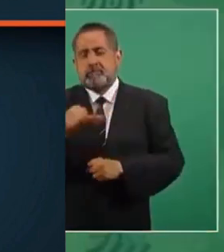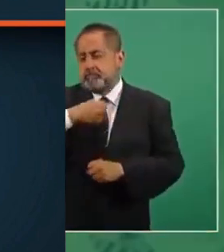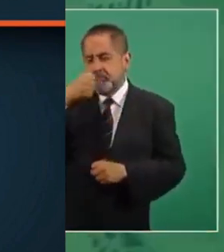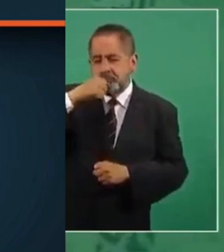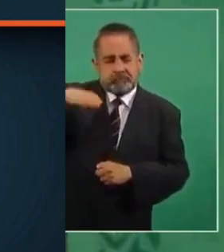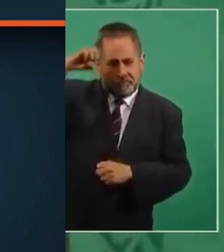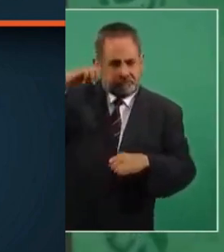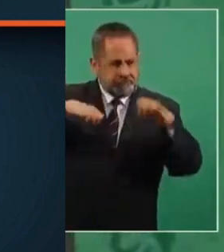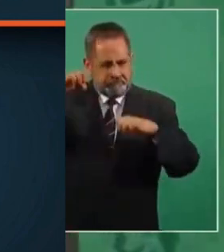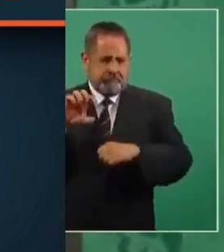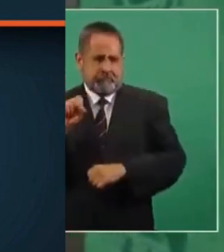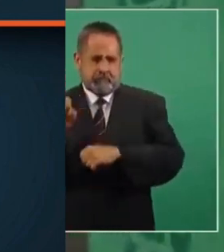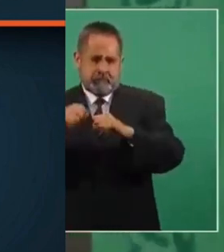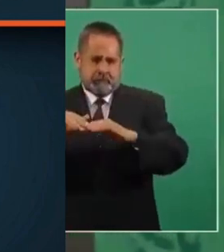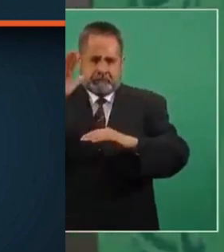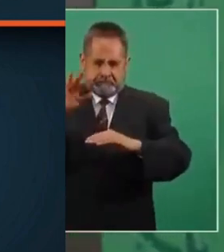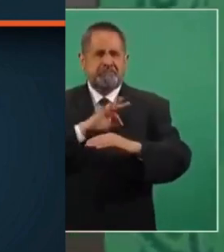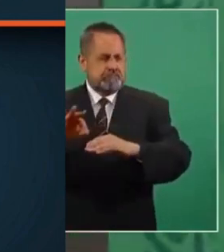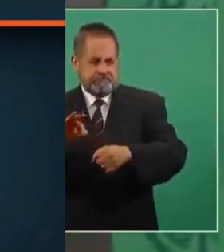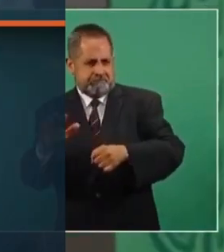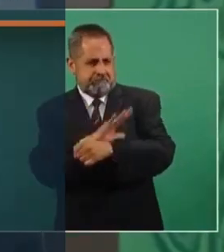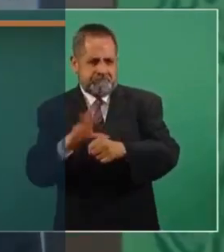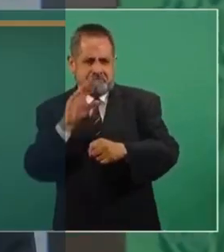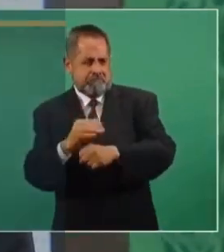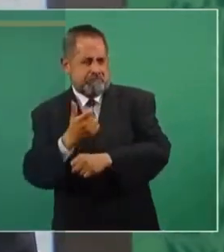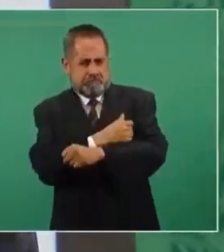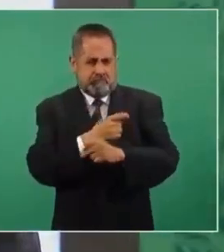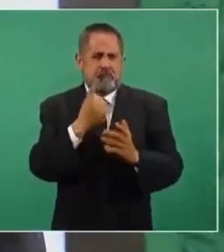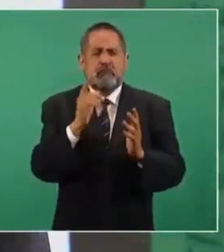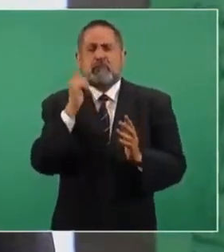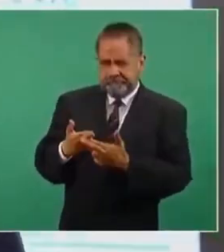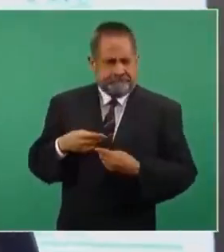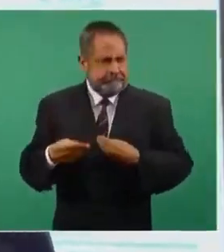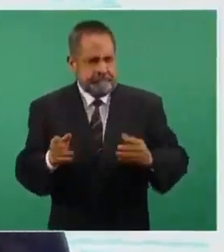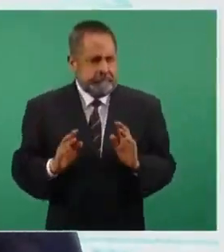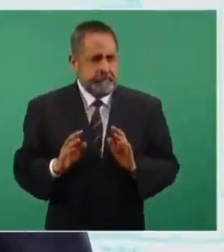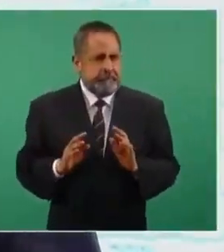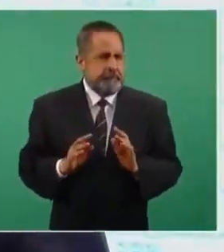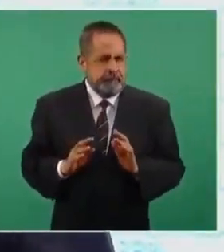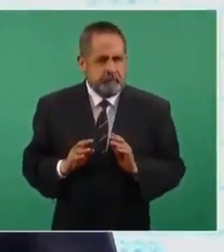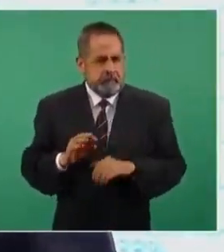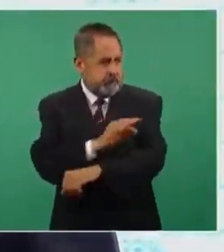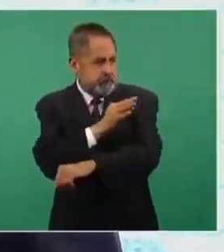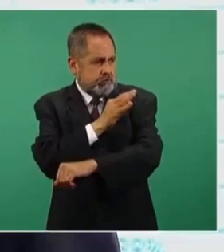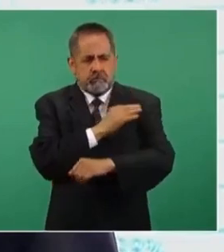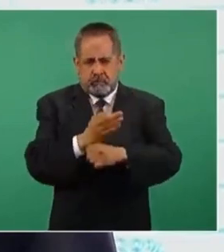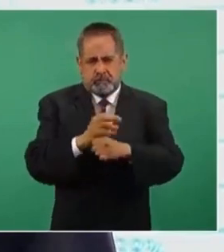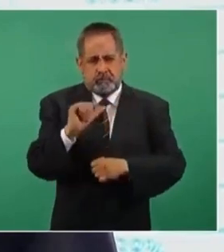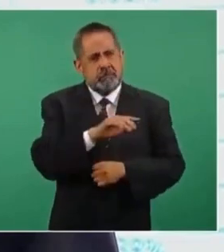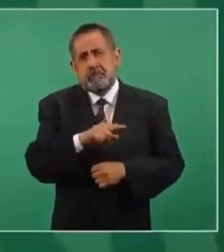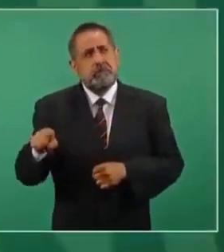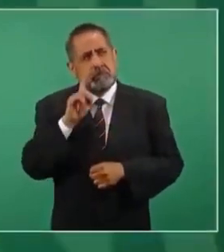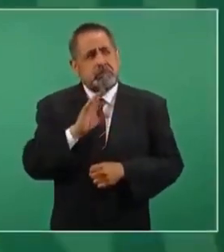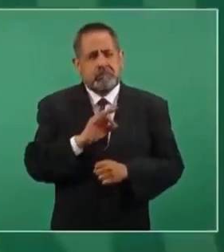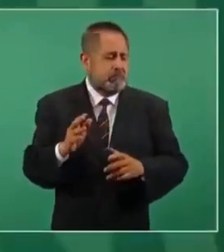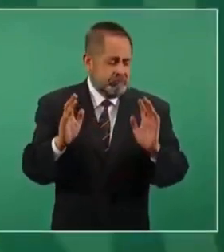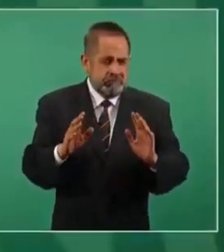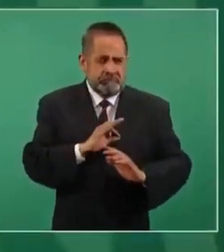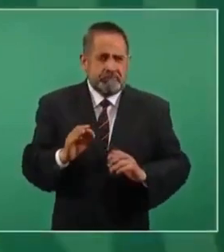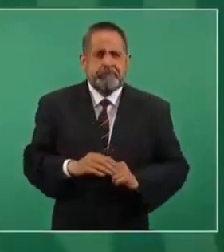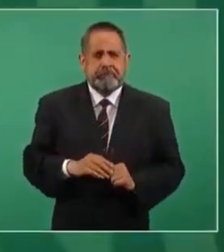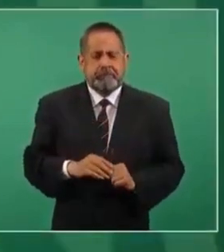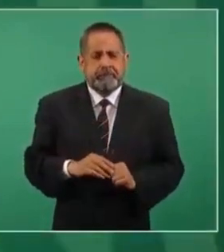mayores de 60 años hacia adelante, cuando menos con una dosis. Ya se está vacunando como